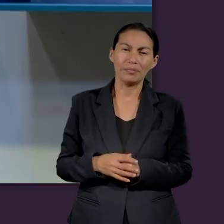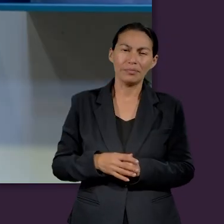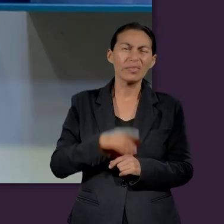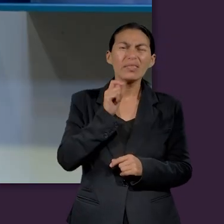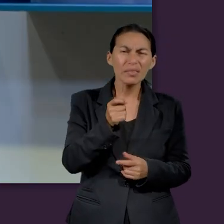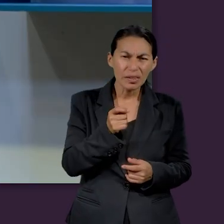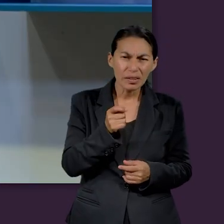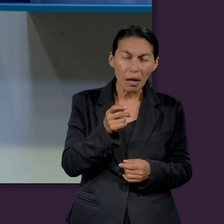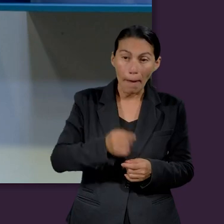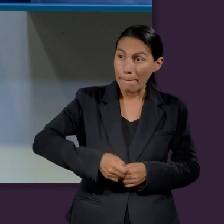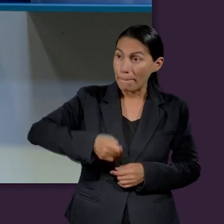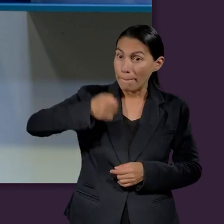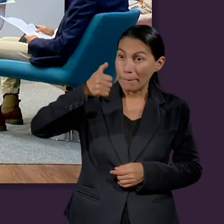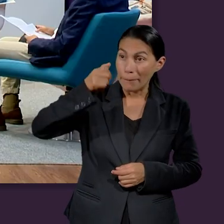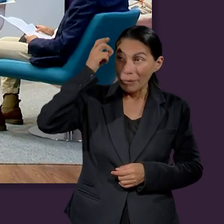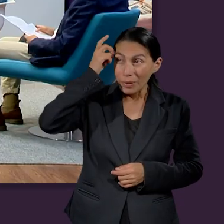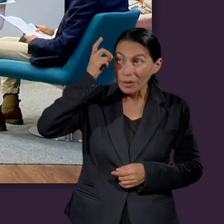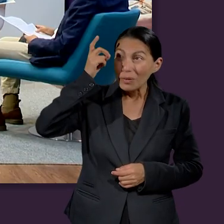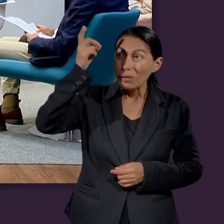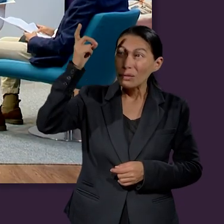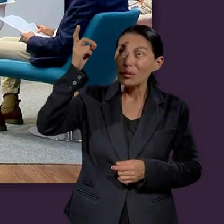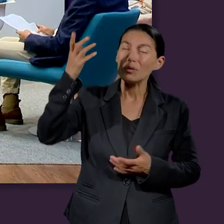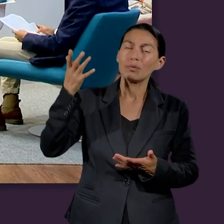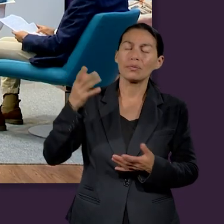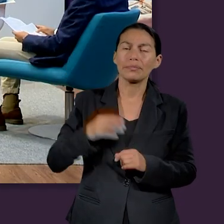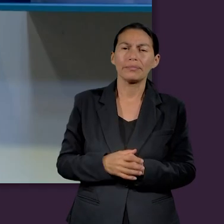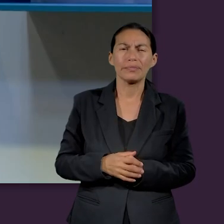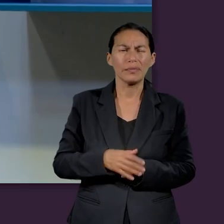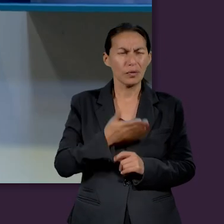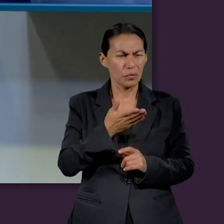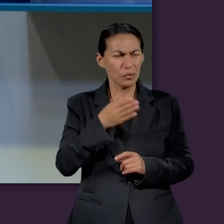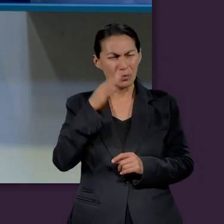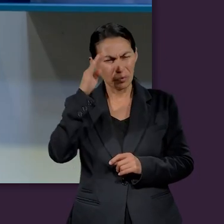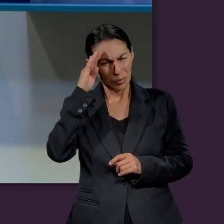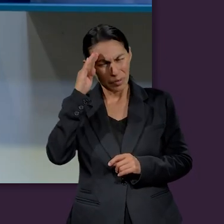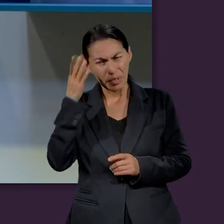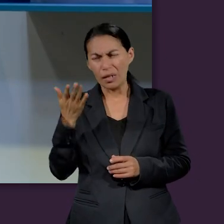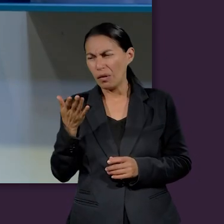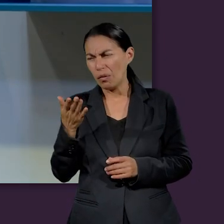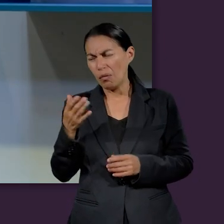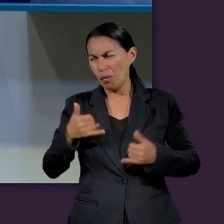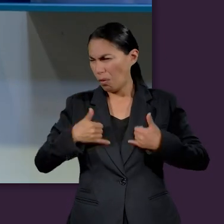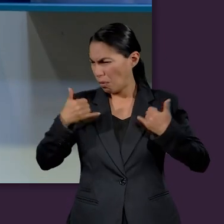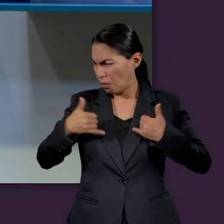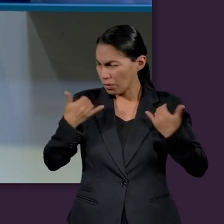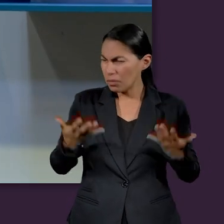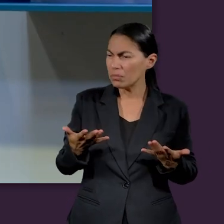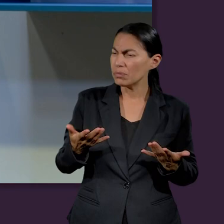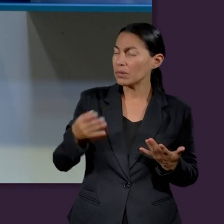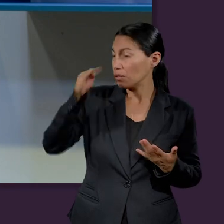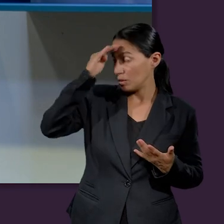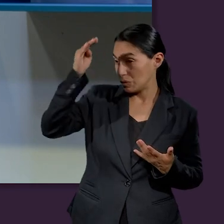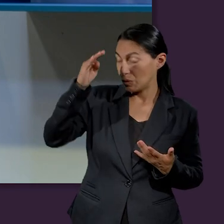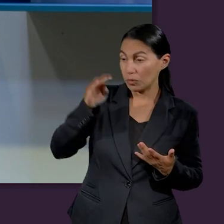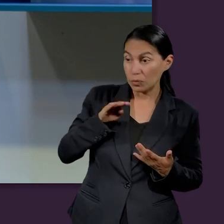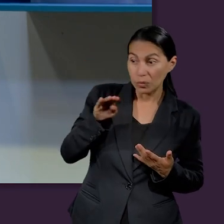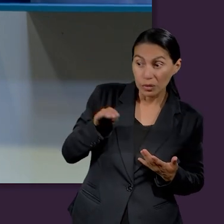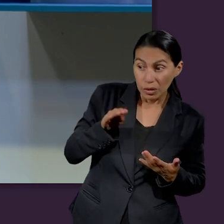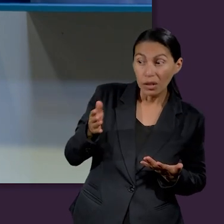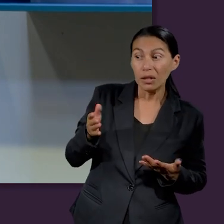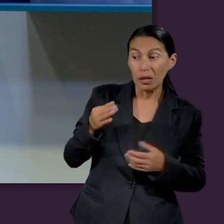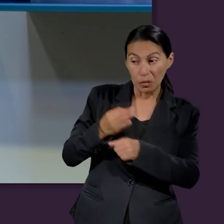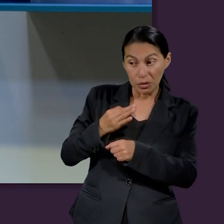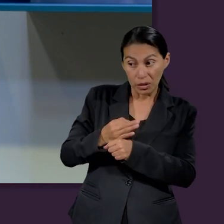Buscad primeramente. Primero el reino de Dios. Ok. ¿Tú crees que un joven debe empezar a buscar al Señor